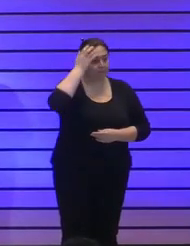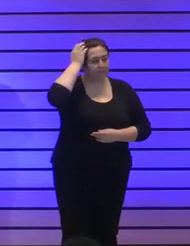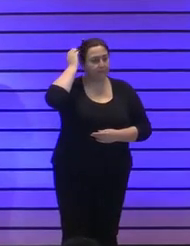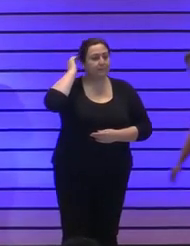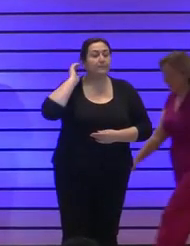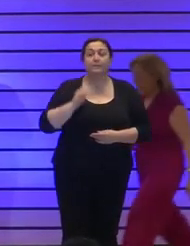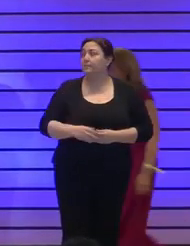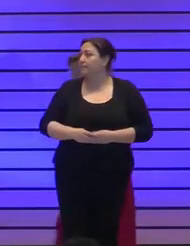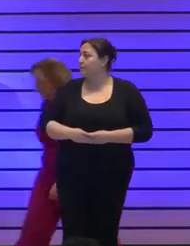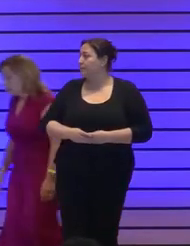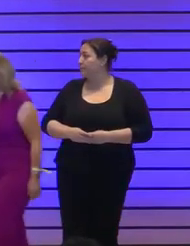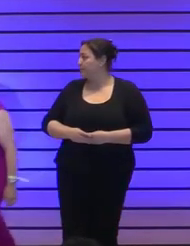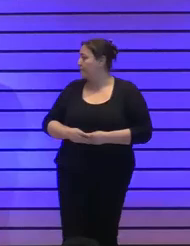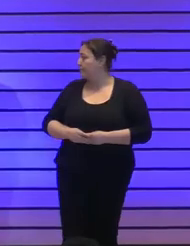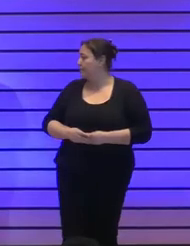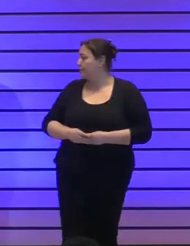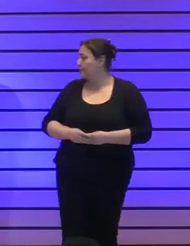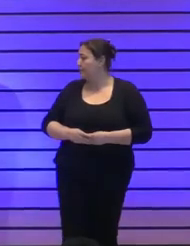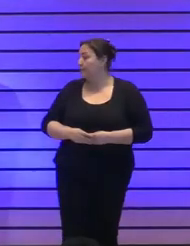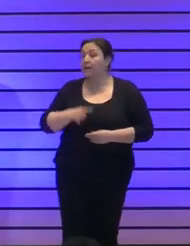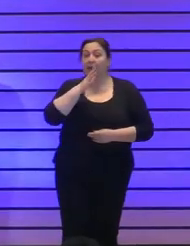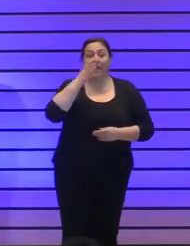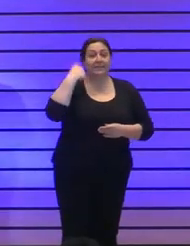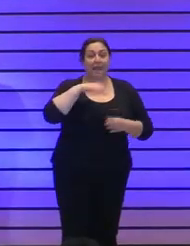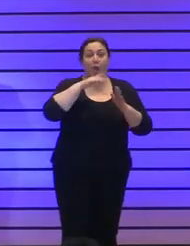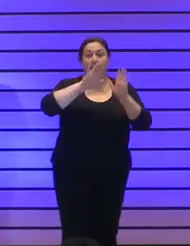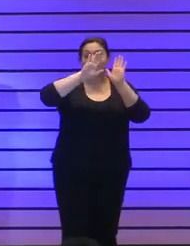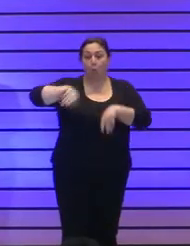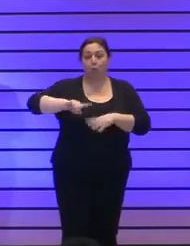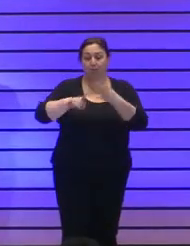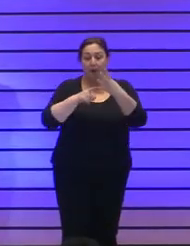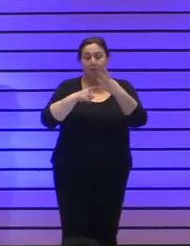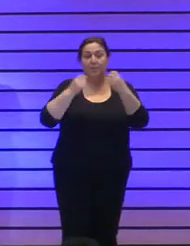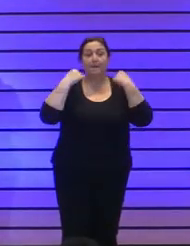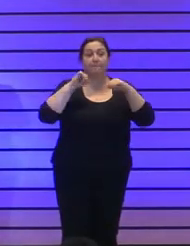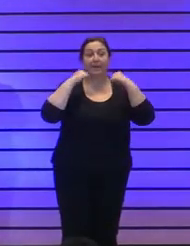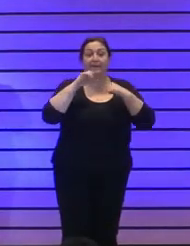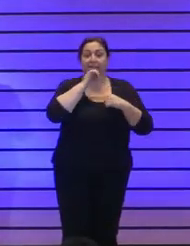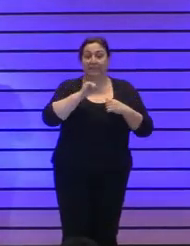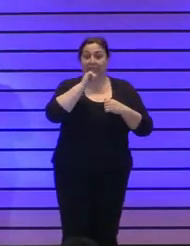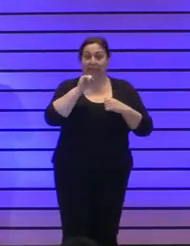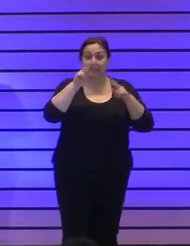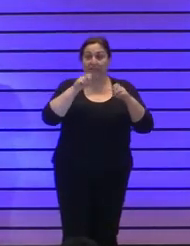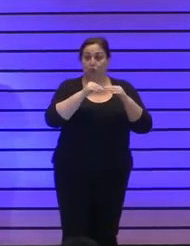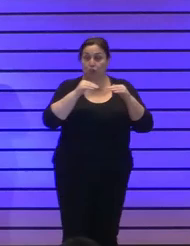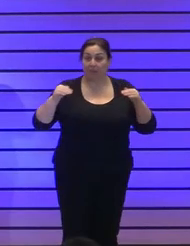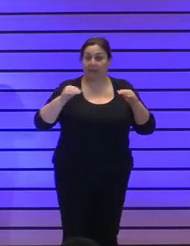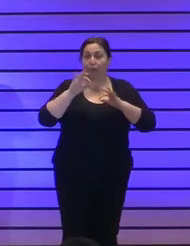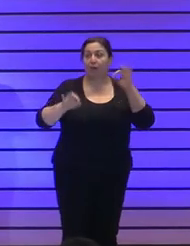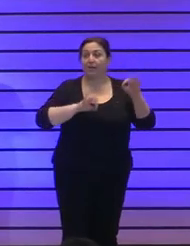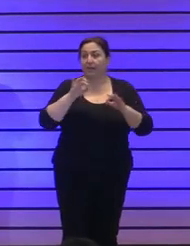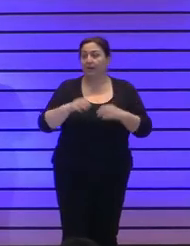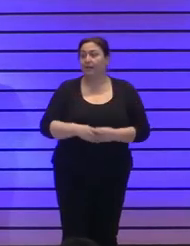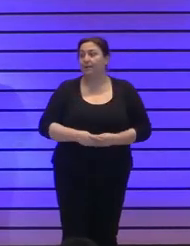bueno pues hemos llegado a la última de nuestras prácticas excelentes en sostenibilidad organizacional